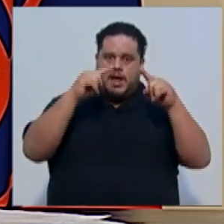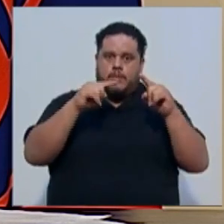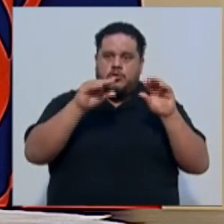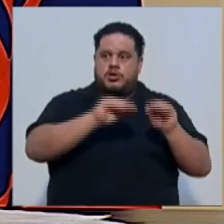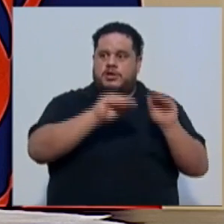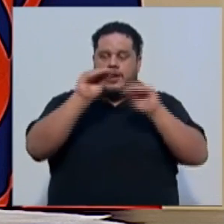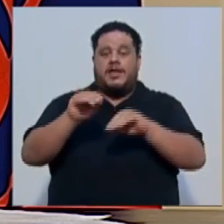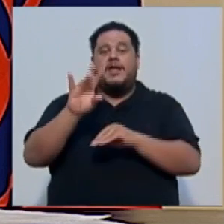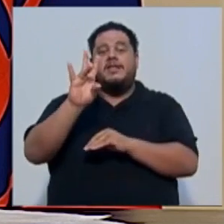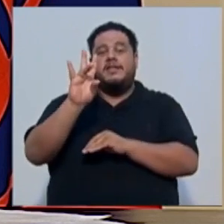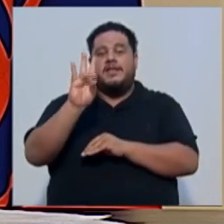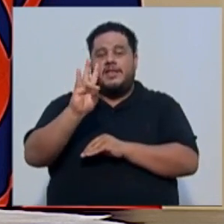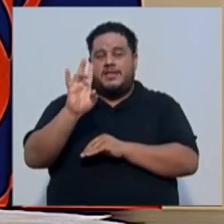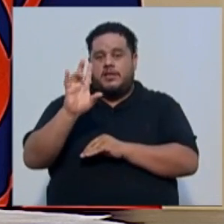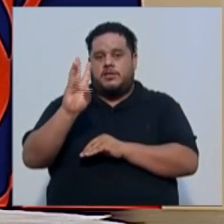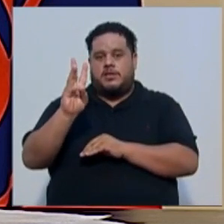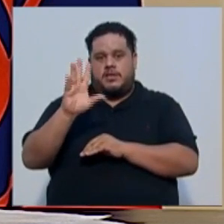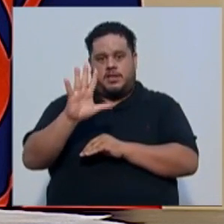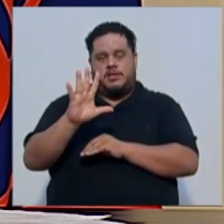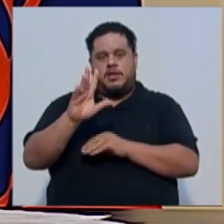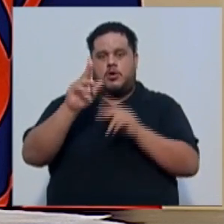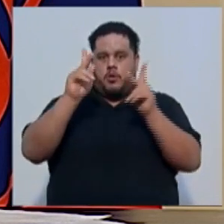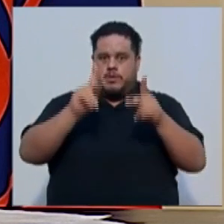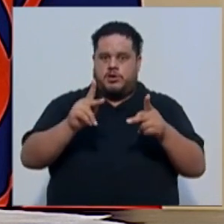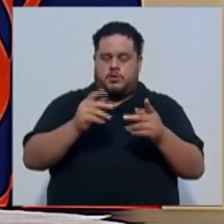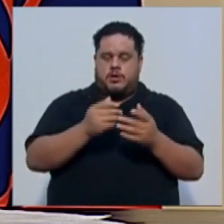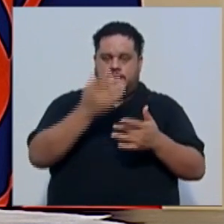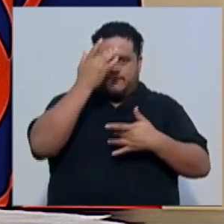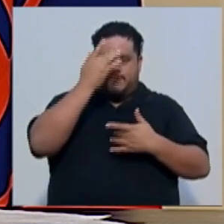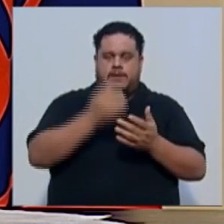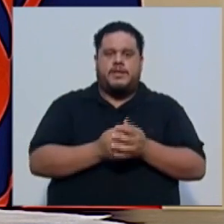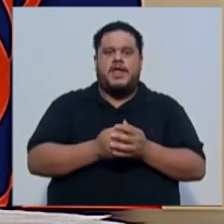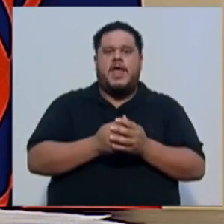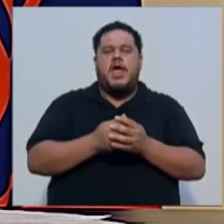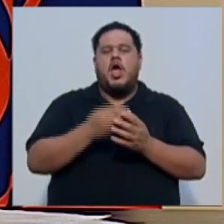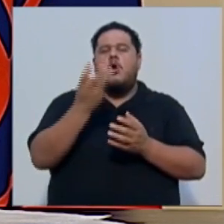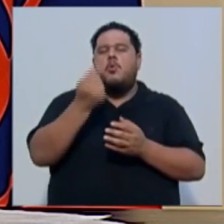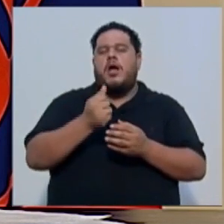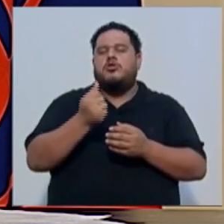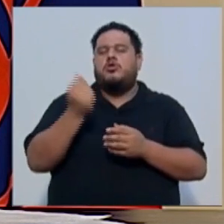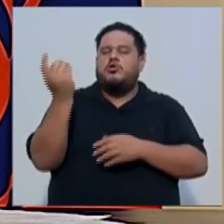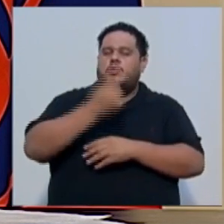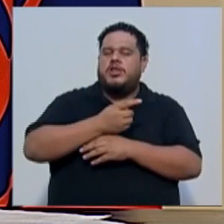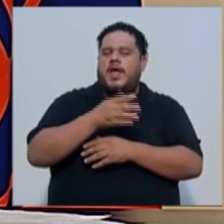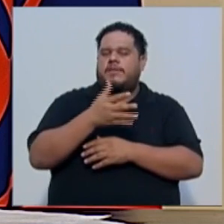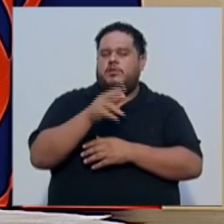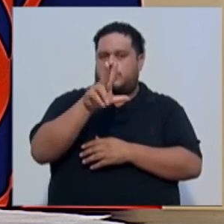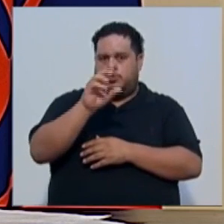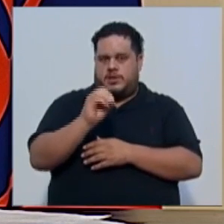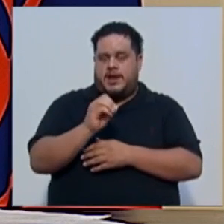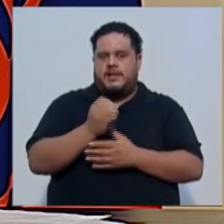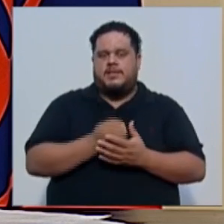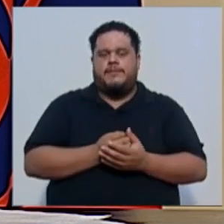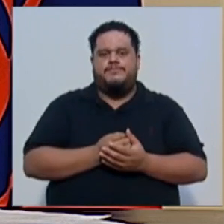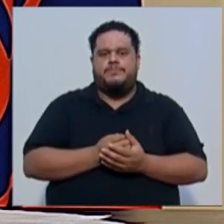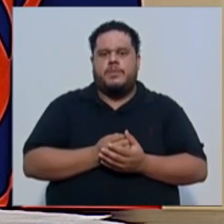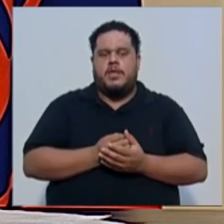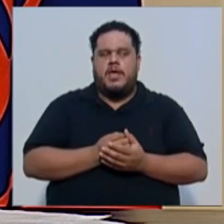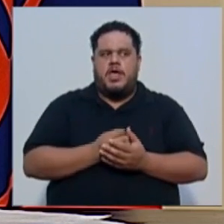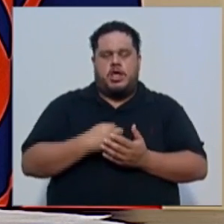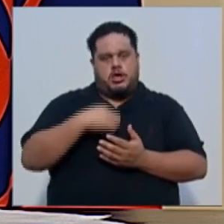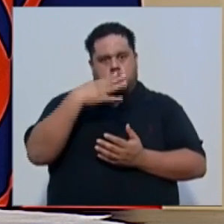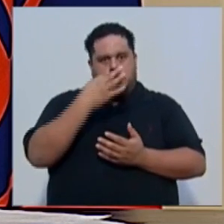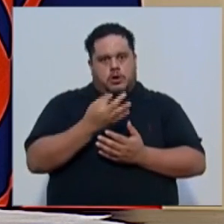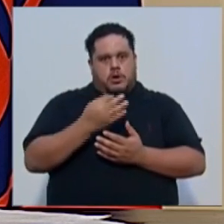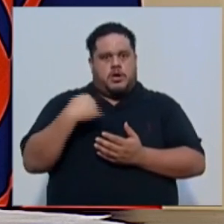765 pacientes. El promedio diario de traslados ronda los 30. Y creo